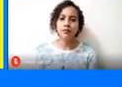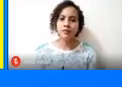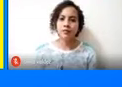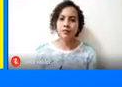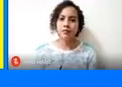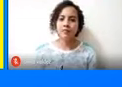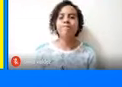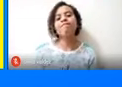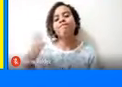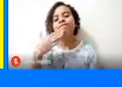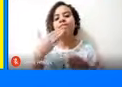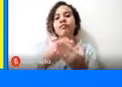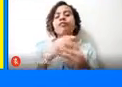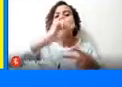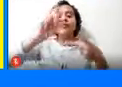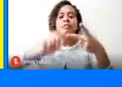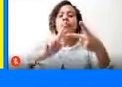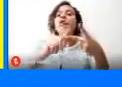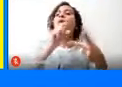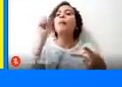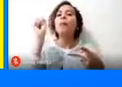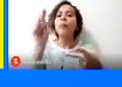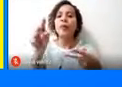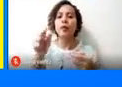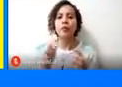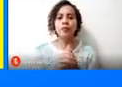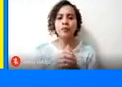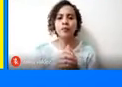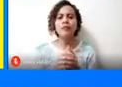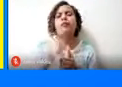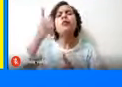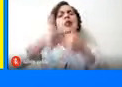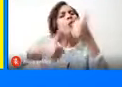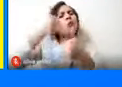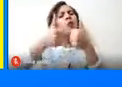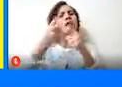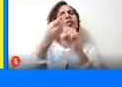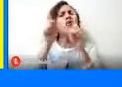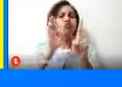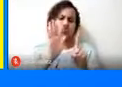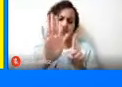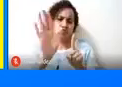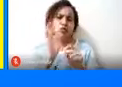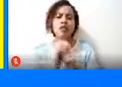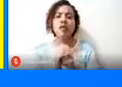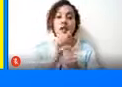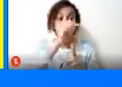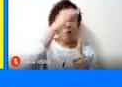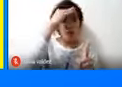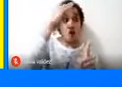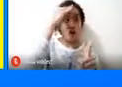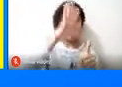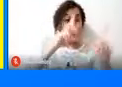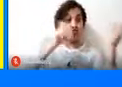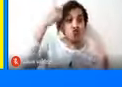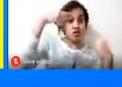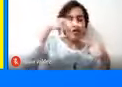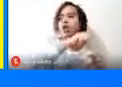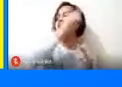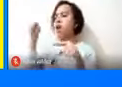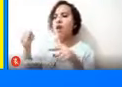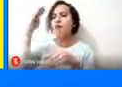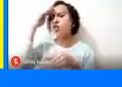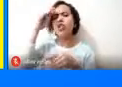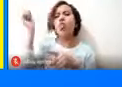Gracias. Segunda pregunta. ¿Cuál es la diferencia para ti entre un policía de turismo y uno que no sea de